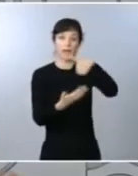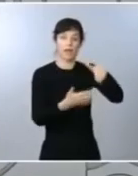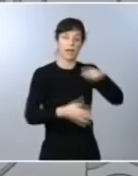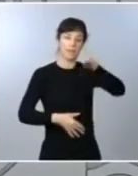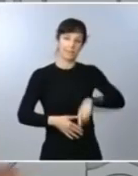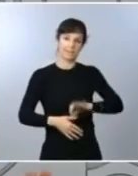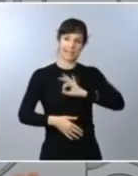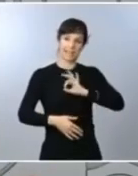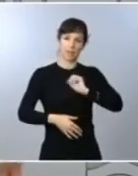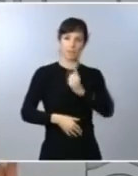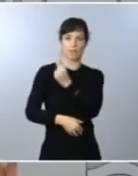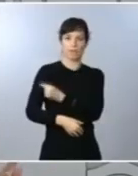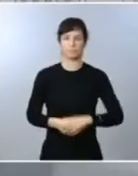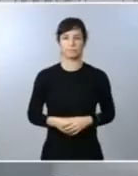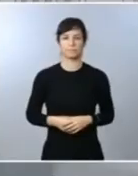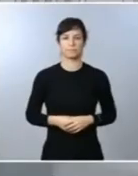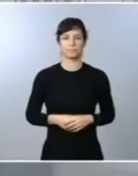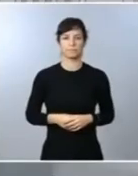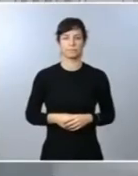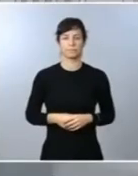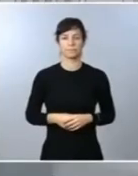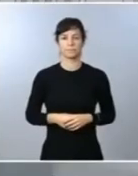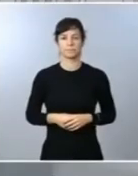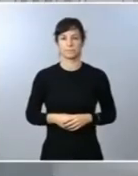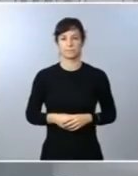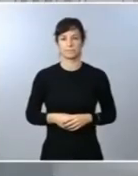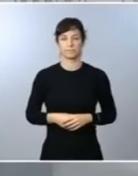que serán para los ciudadanos totalmente gratuitas.